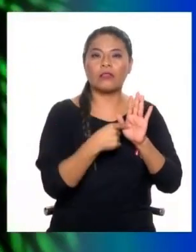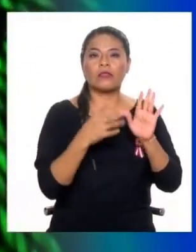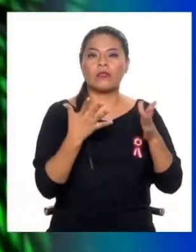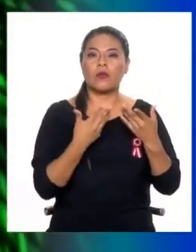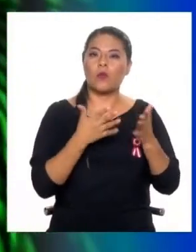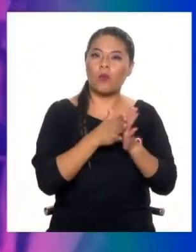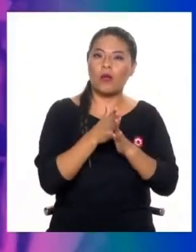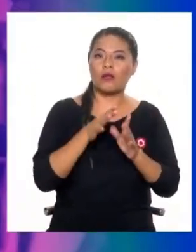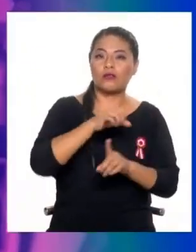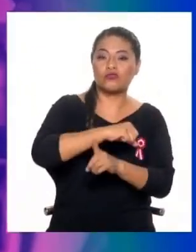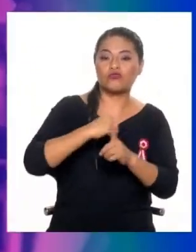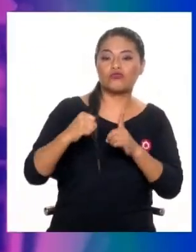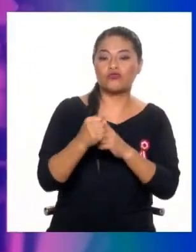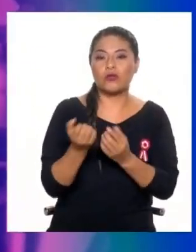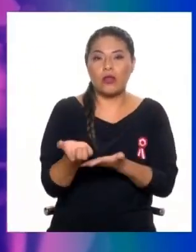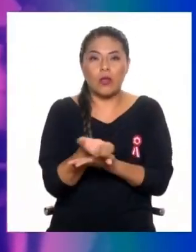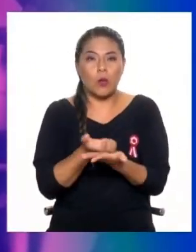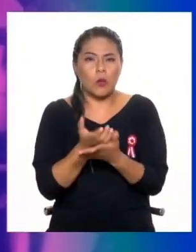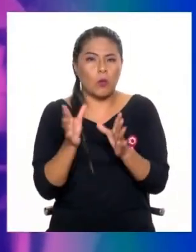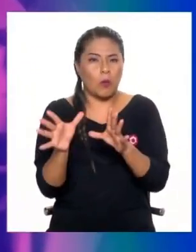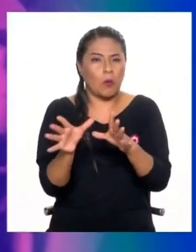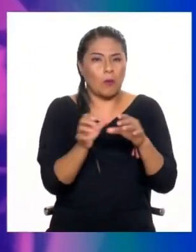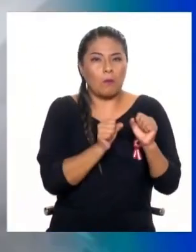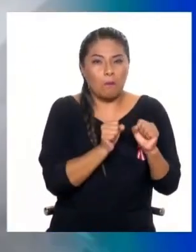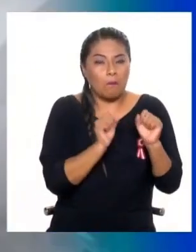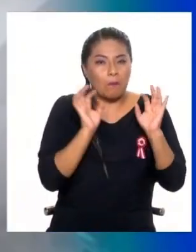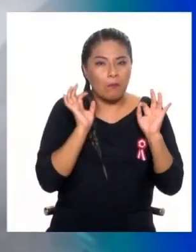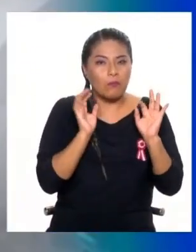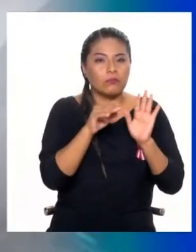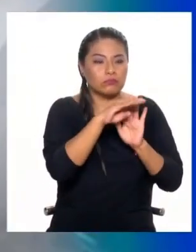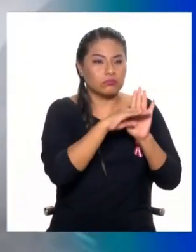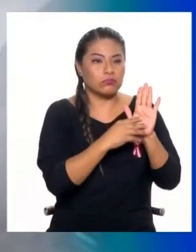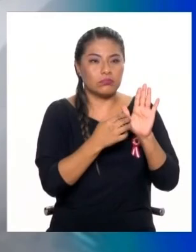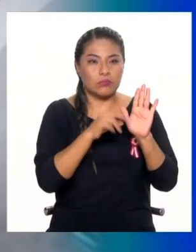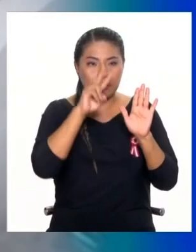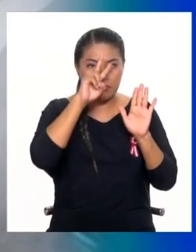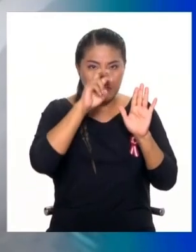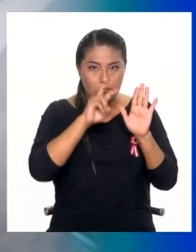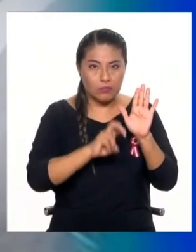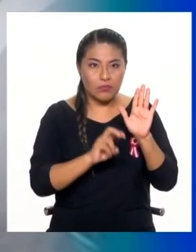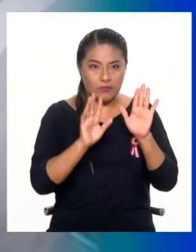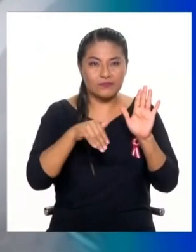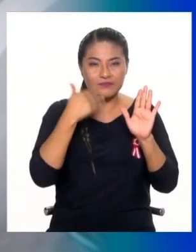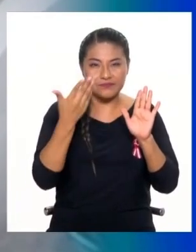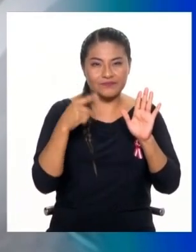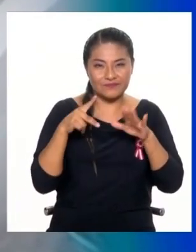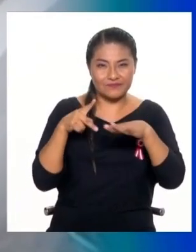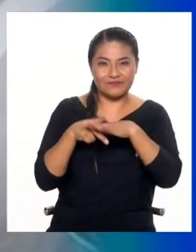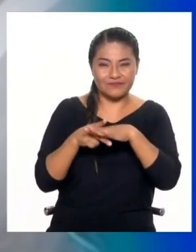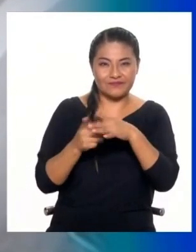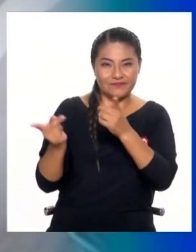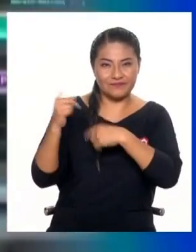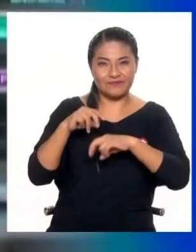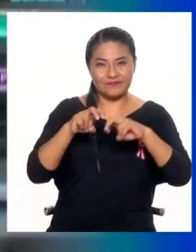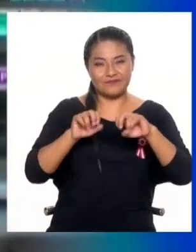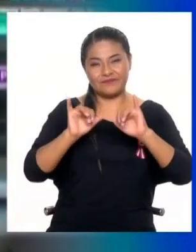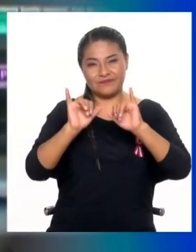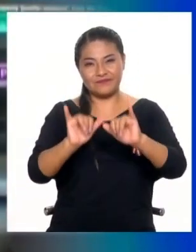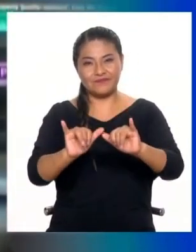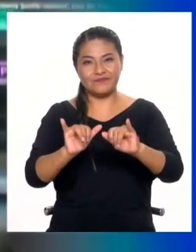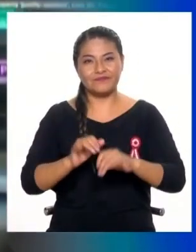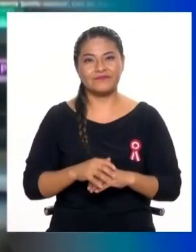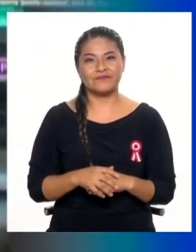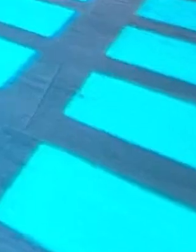interés social y económico. ¿Cómo es eso? Vamos a descubrir más después del corte. Así que esto es diálogo abierto y quédese con nosotros.